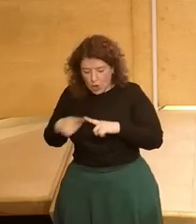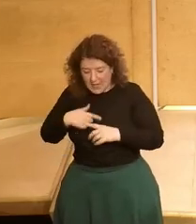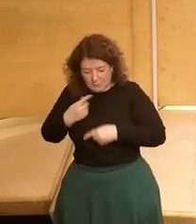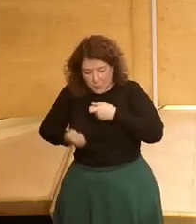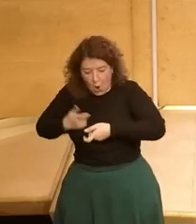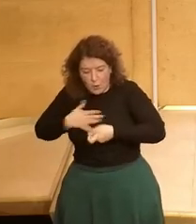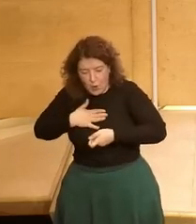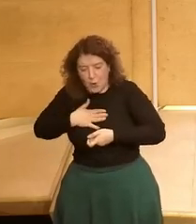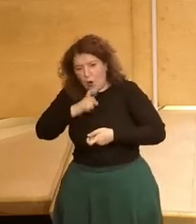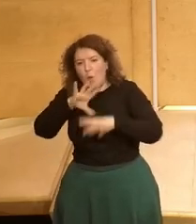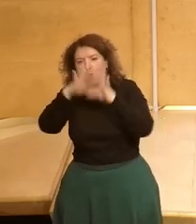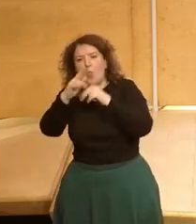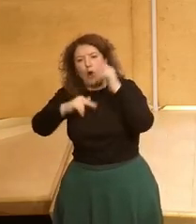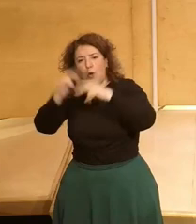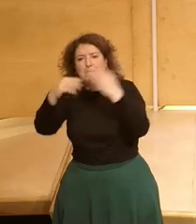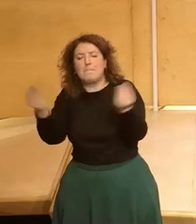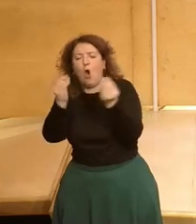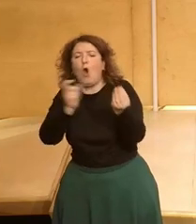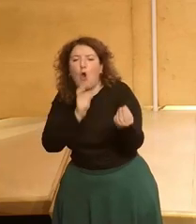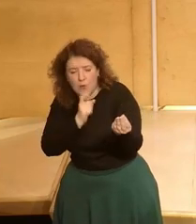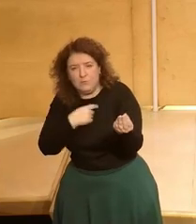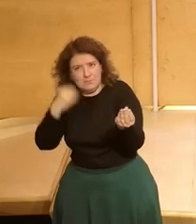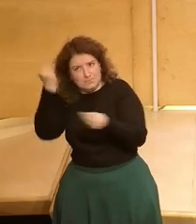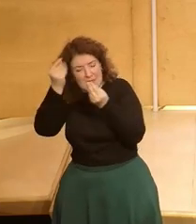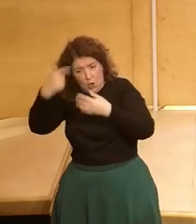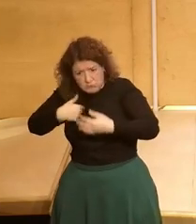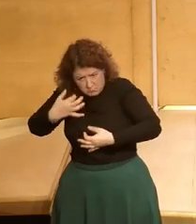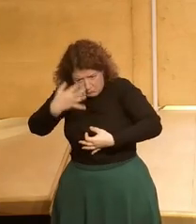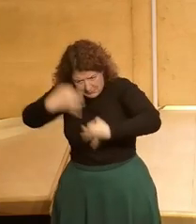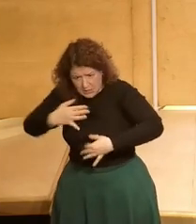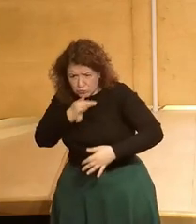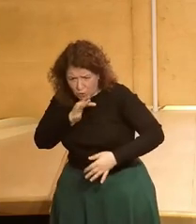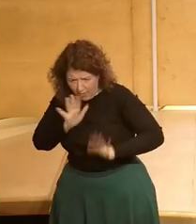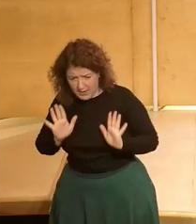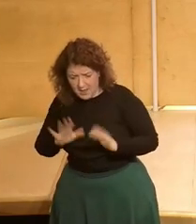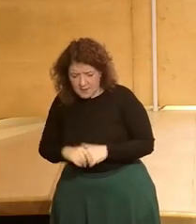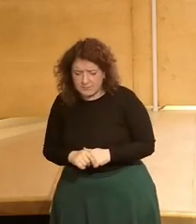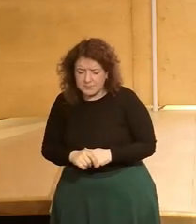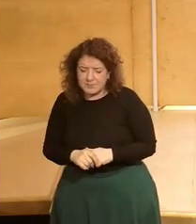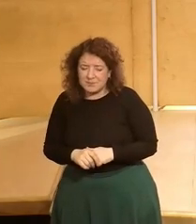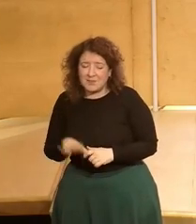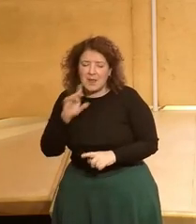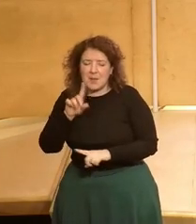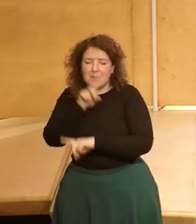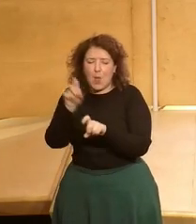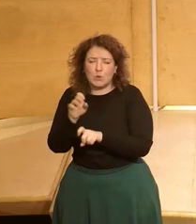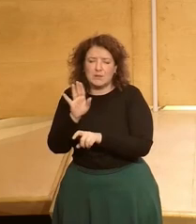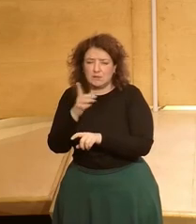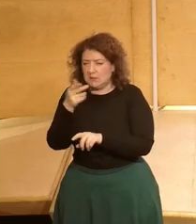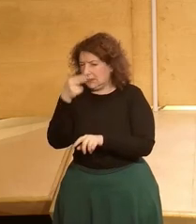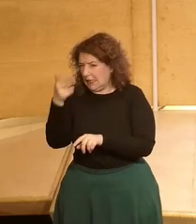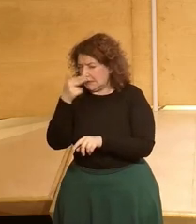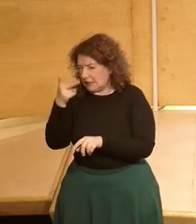cambiar y construir un mundo mejor? y yo sigo creyendo en eso pero comentaba Víctor una pregunta que es muy